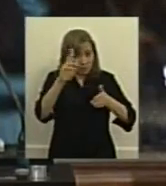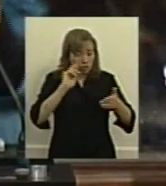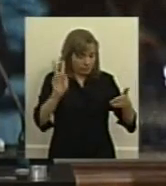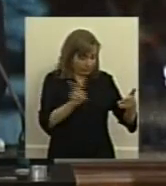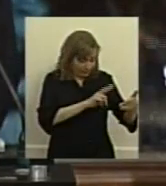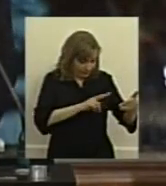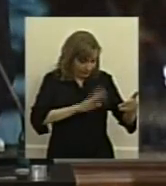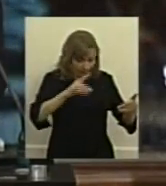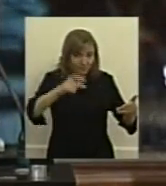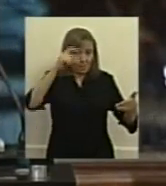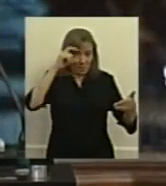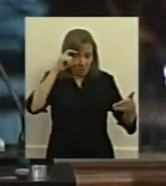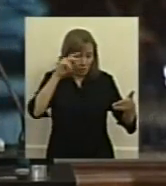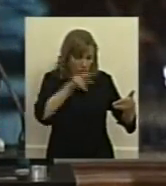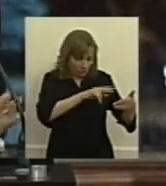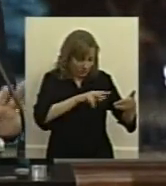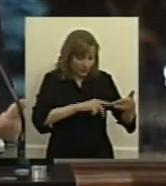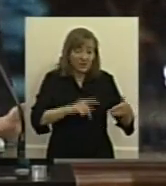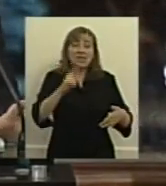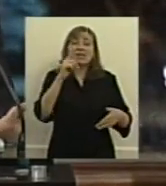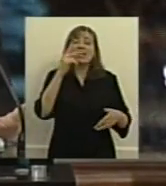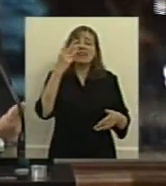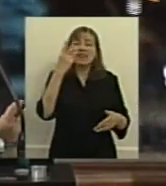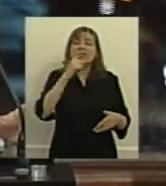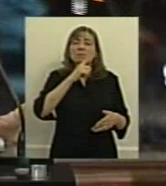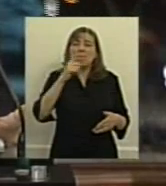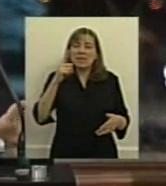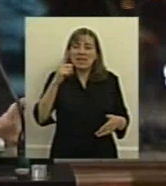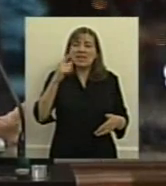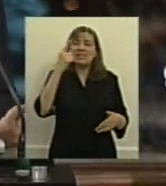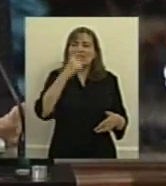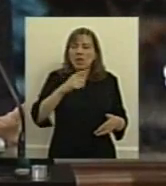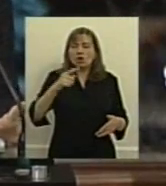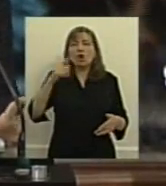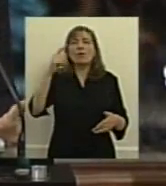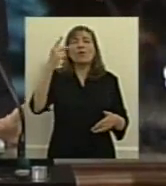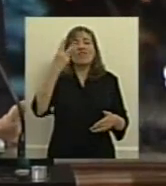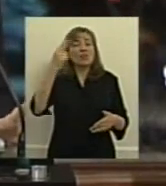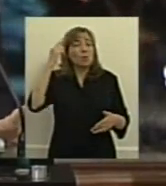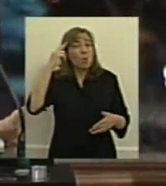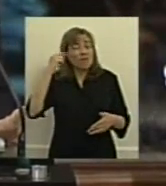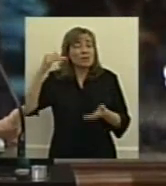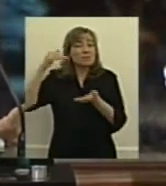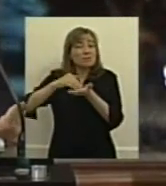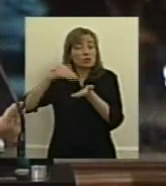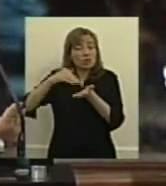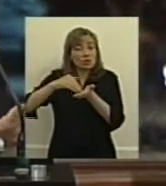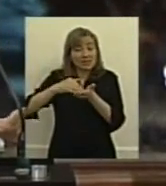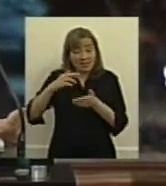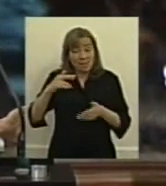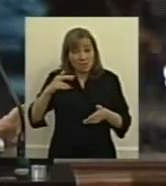3.129 millones de pesos 3.129 millones de pesos